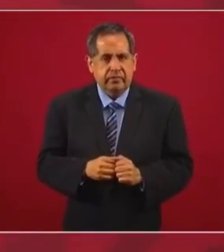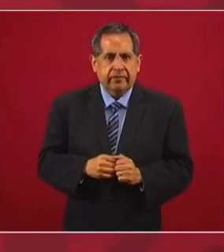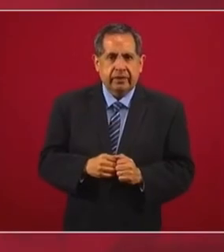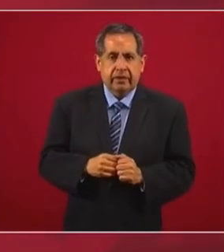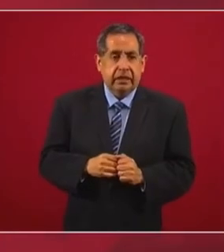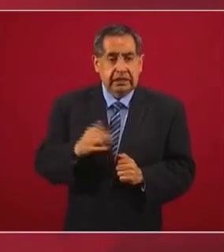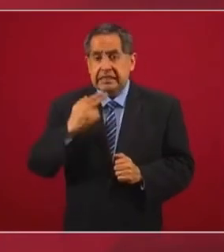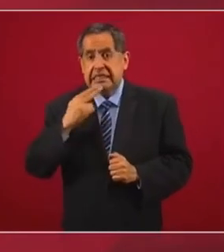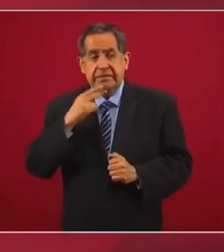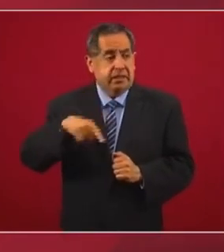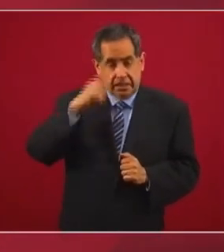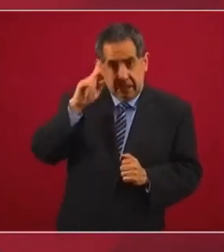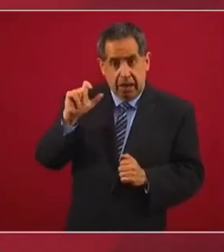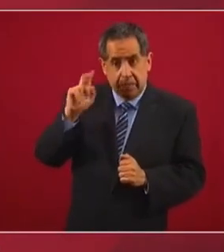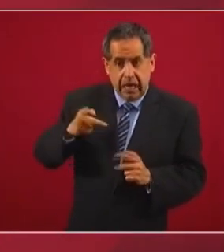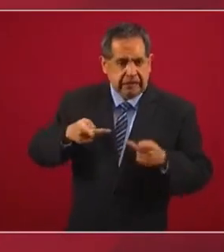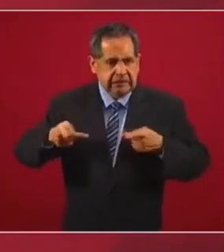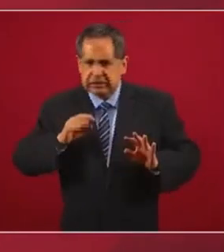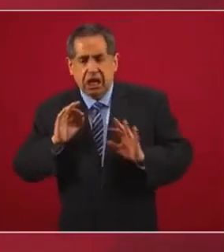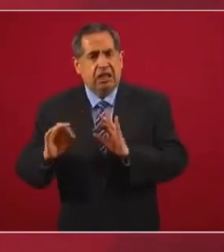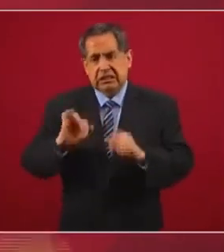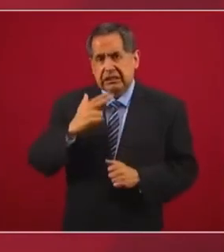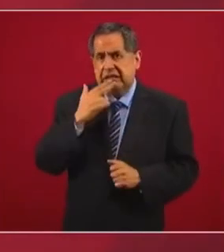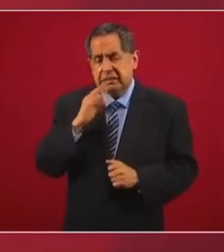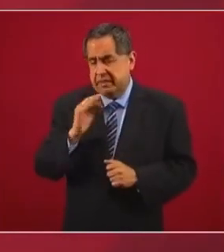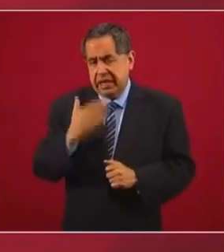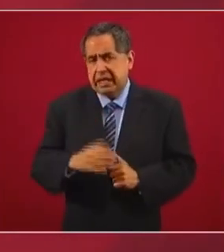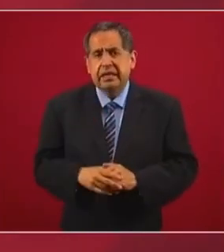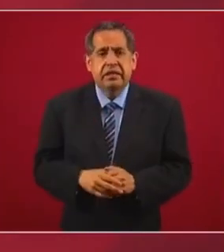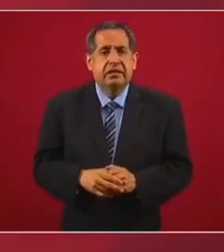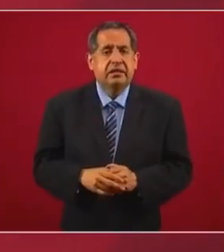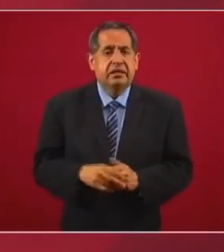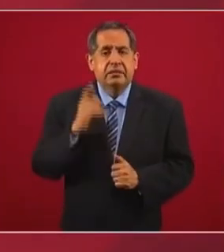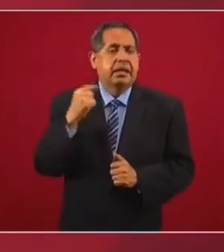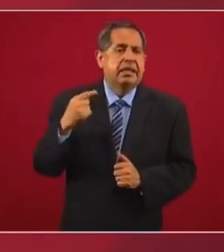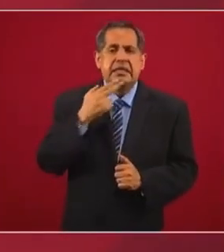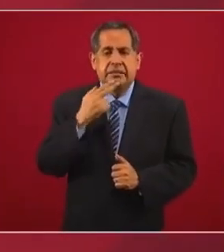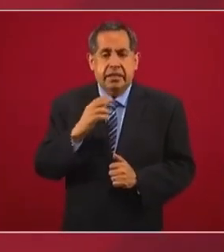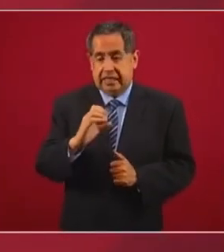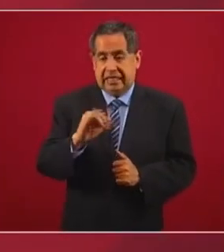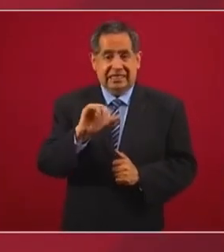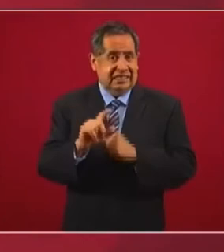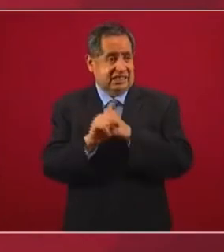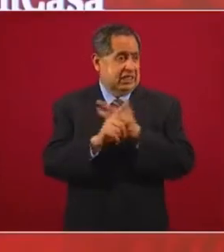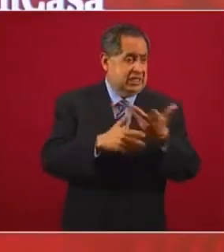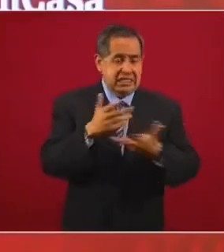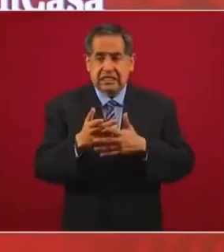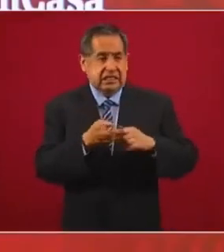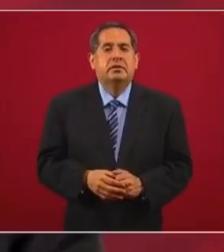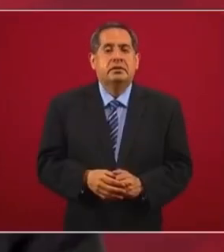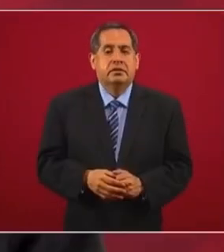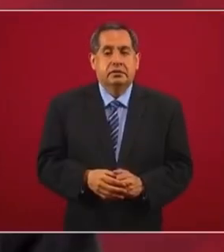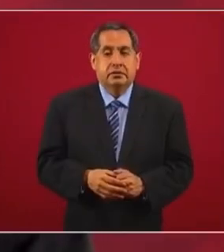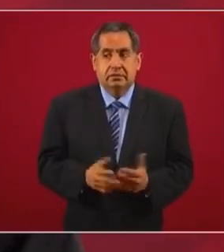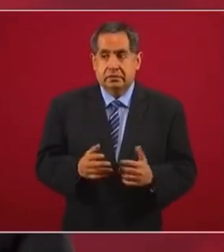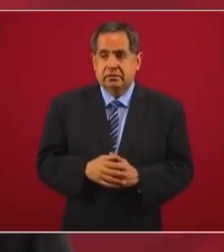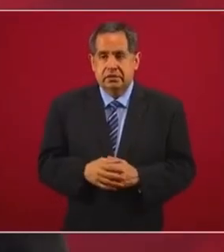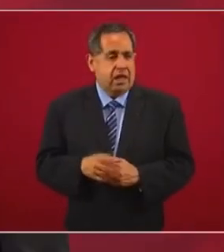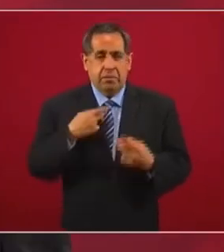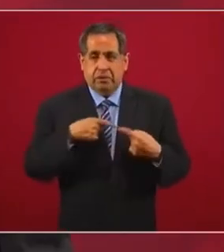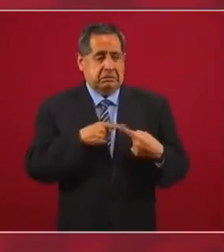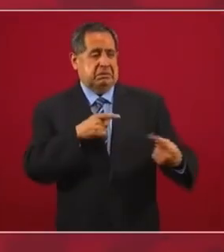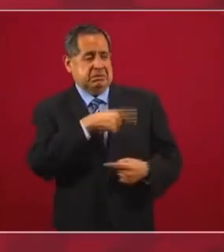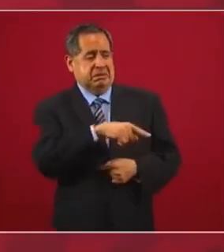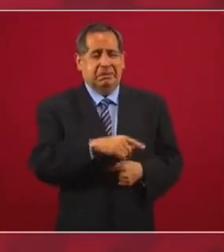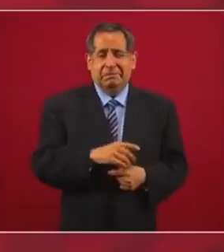Está funcionando nuestra estrategia. Tanto para enfrentar la crisis sanitaria como la crisis económica. Nuestros adversarios